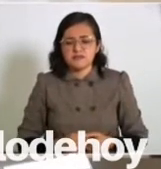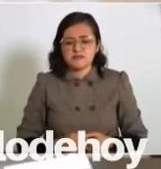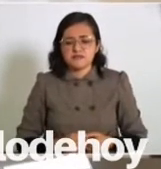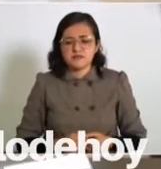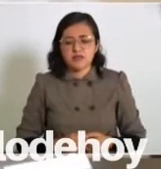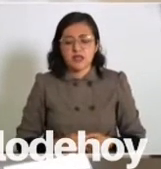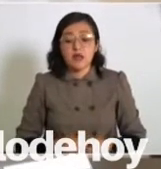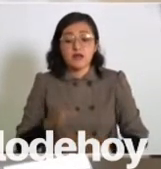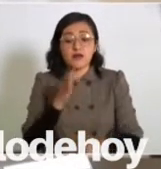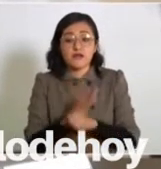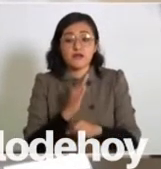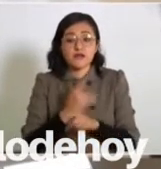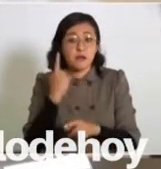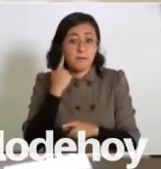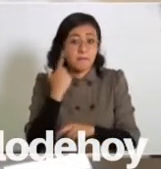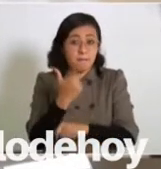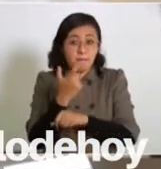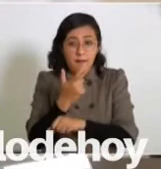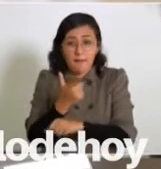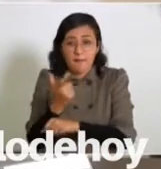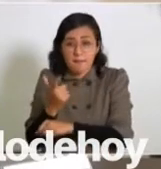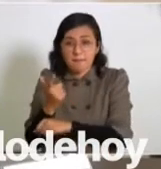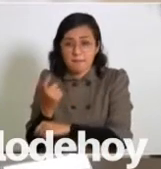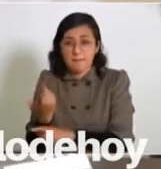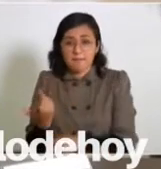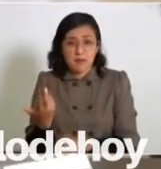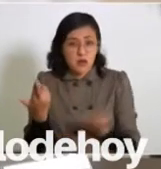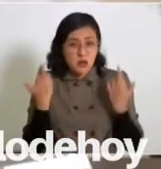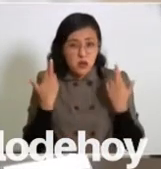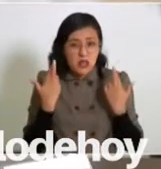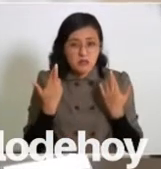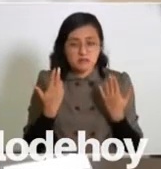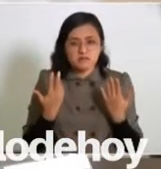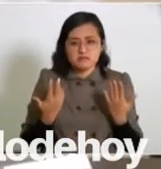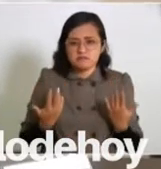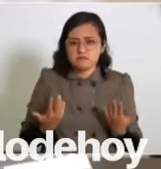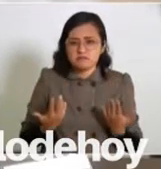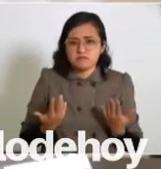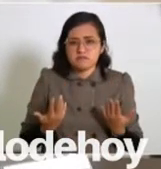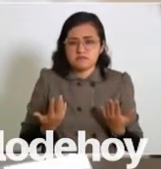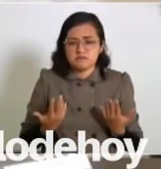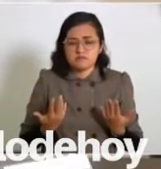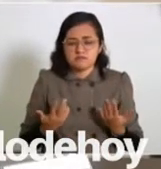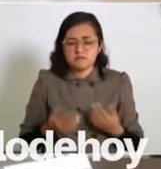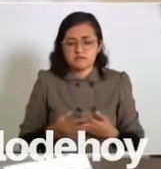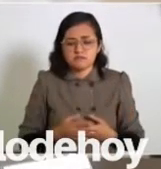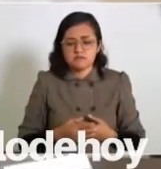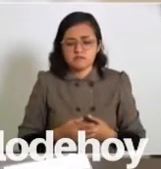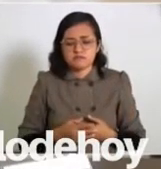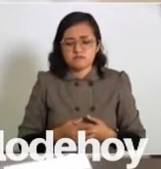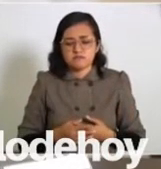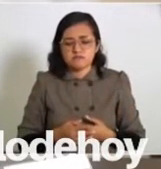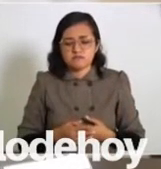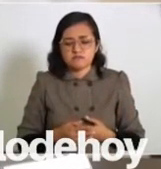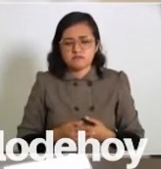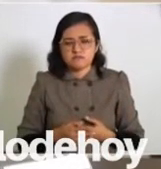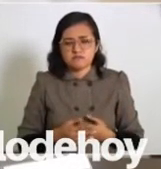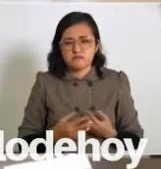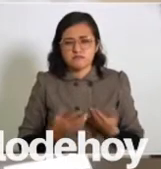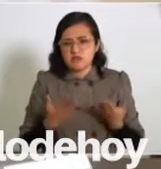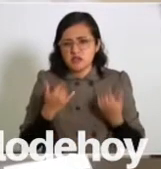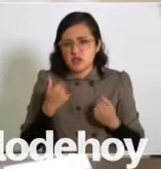Y que haya habido detonaciones de armas de fuego.